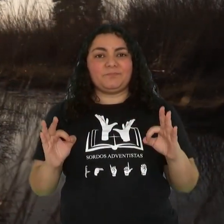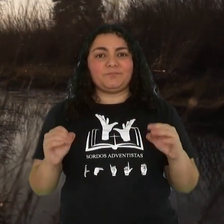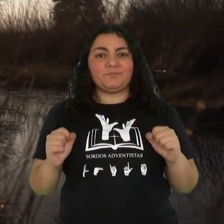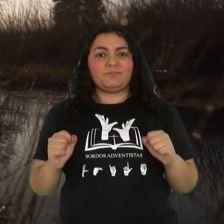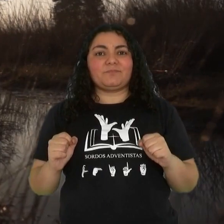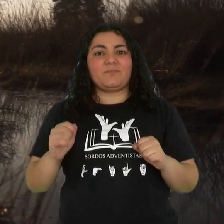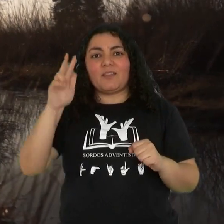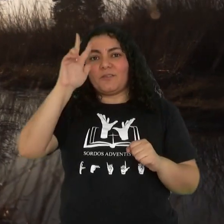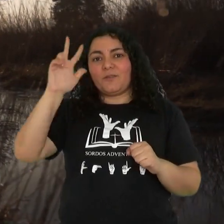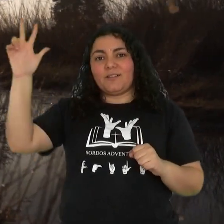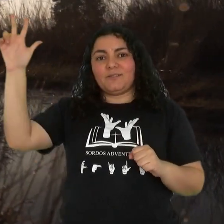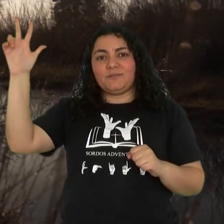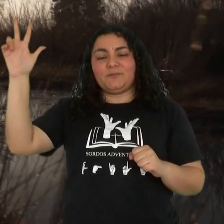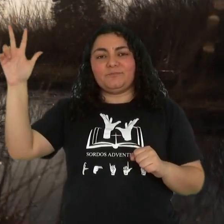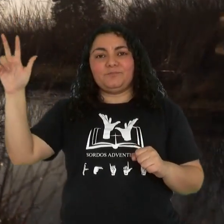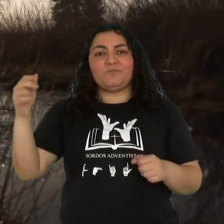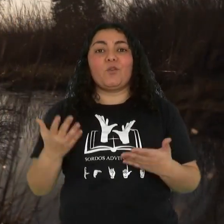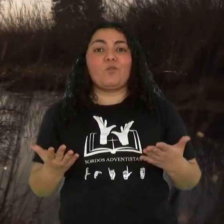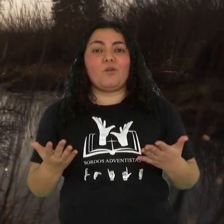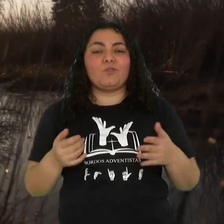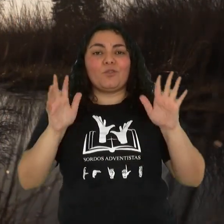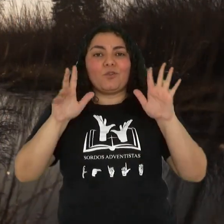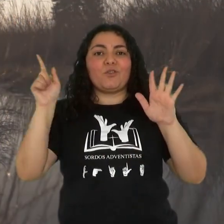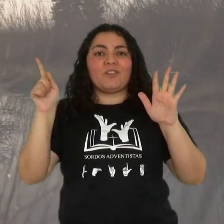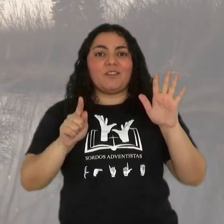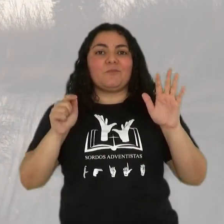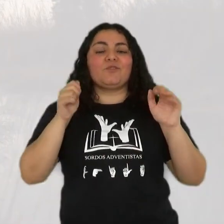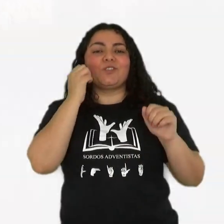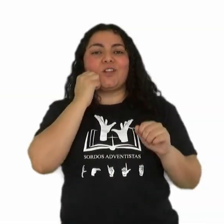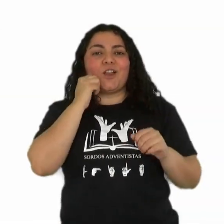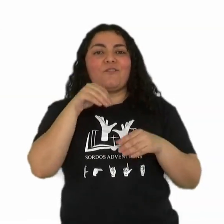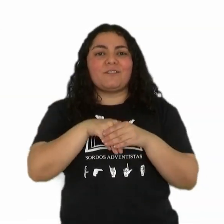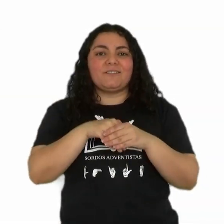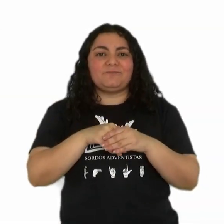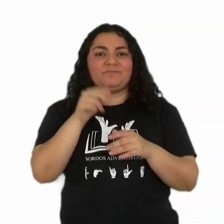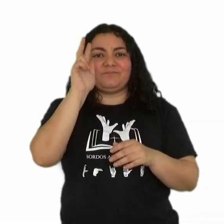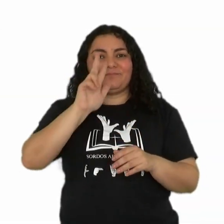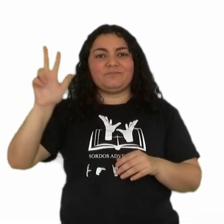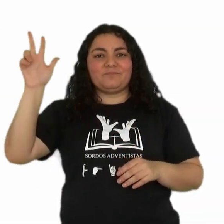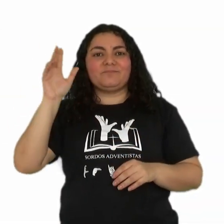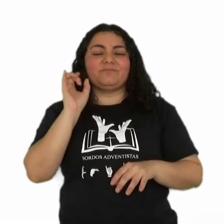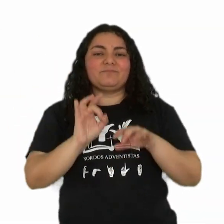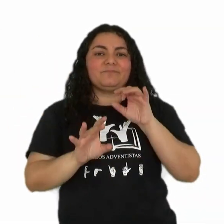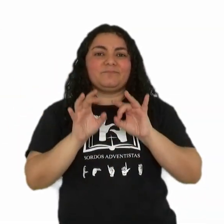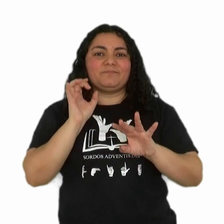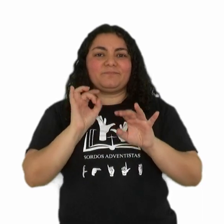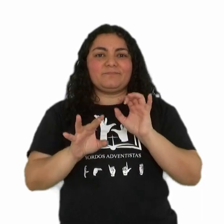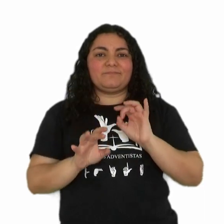a través de los diezmos y ofrendas. Que Dios les bendiga.